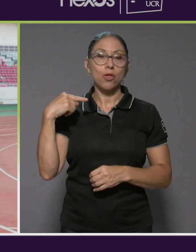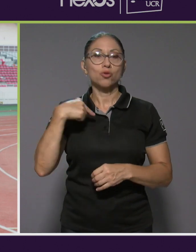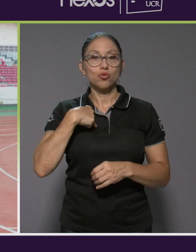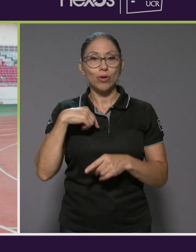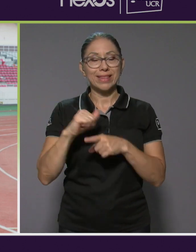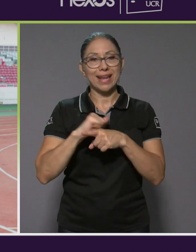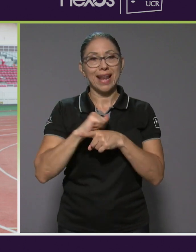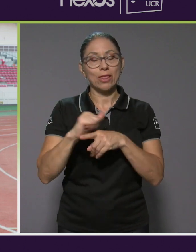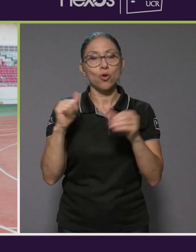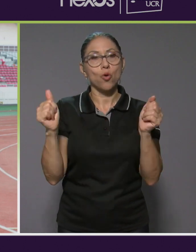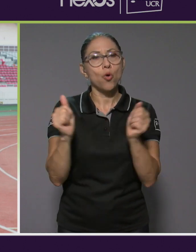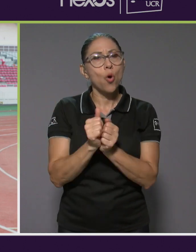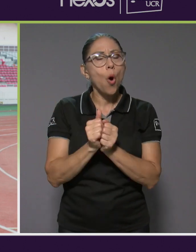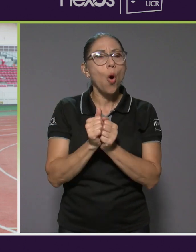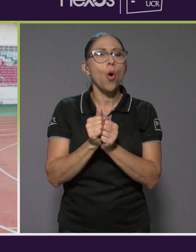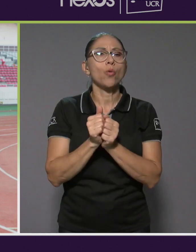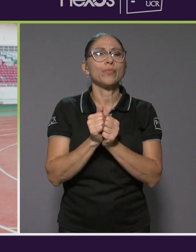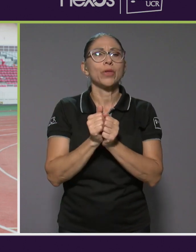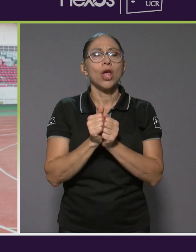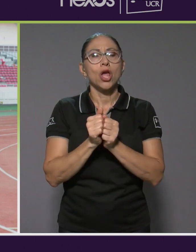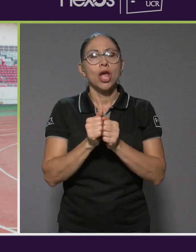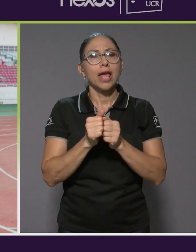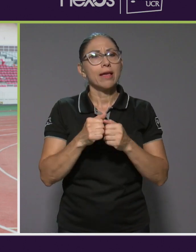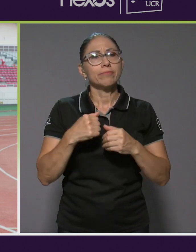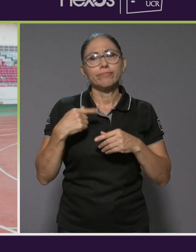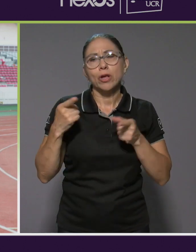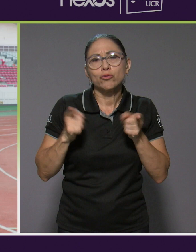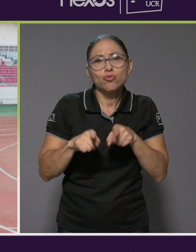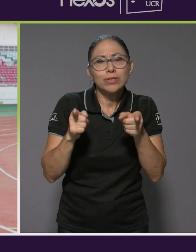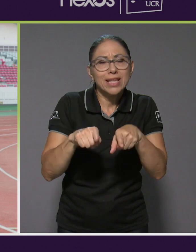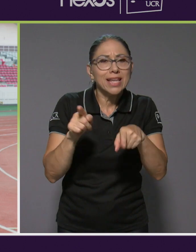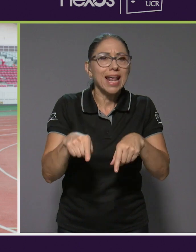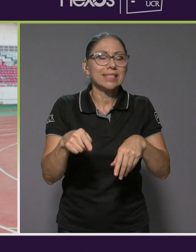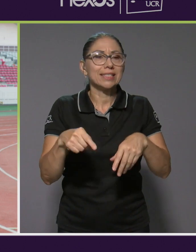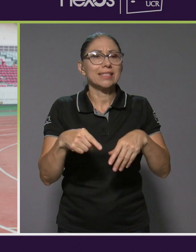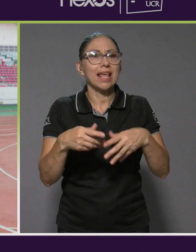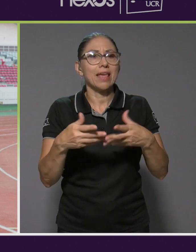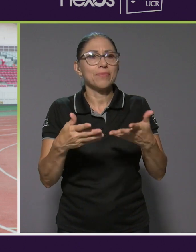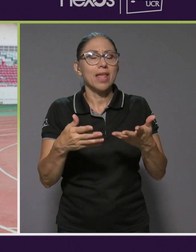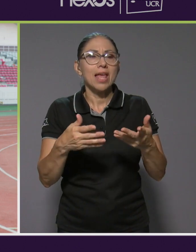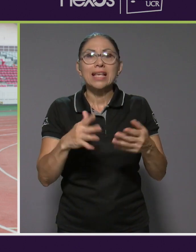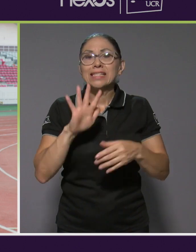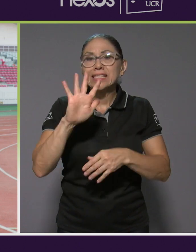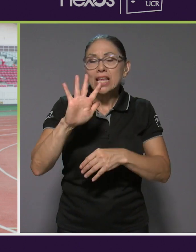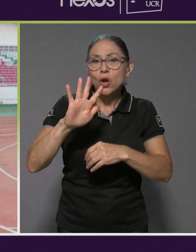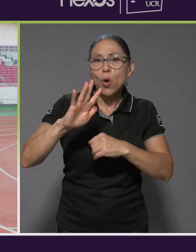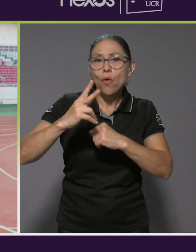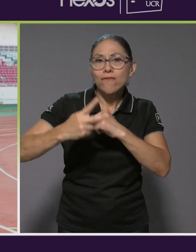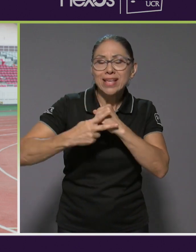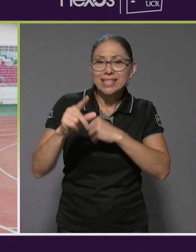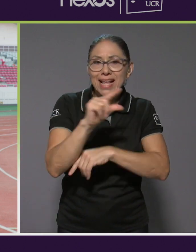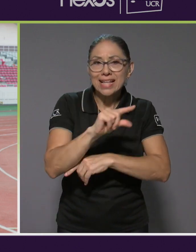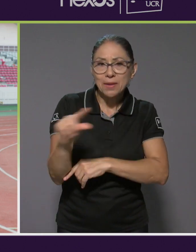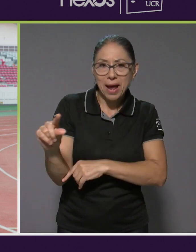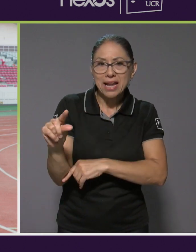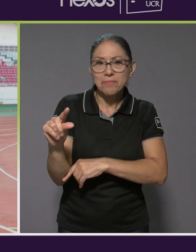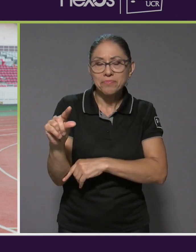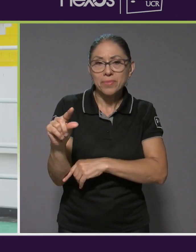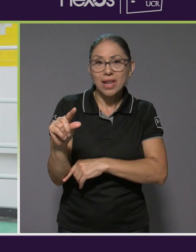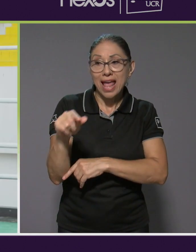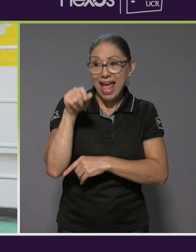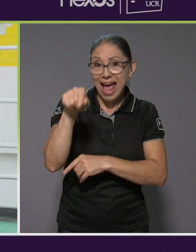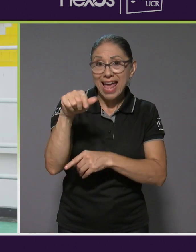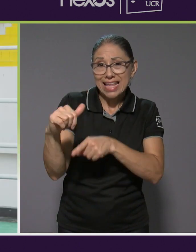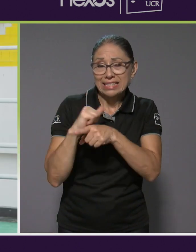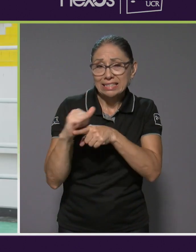rutinas de rodillo cinco veces a la semana y entre esa rutina también viene